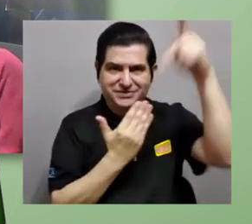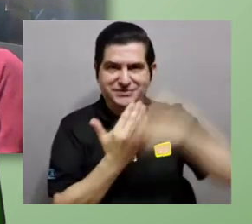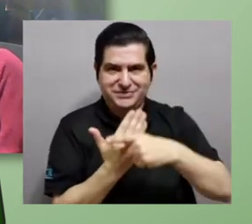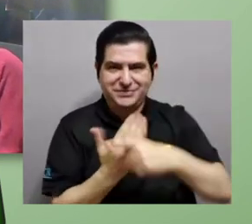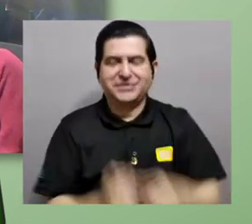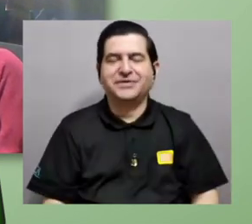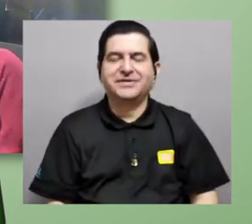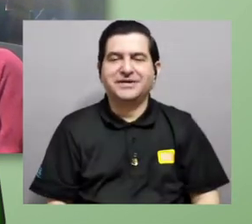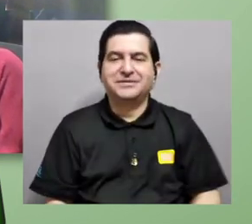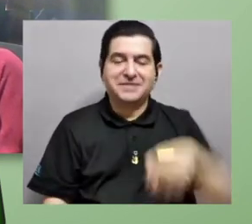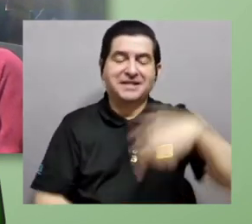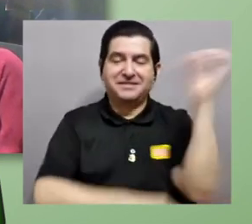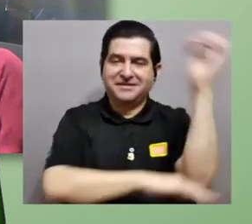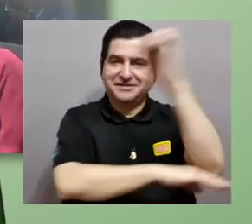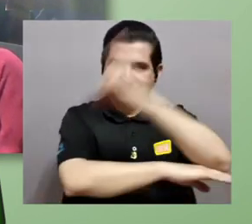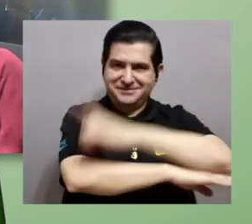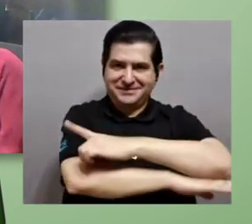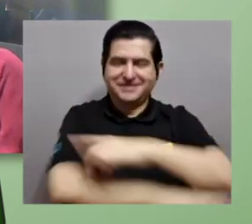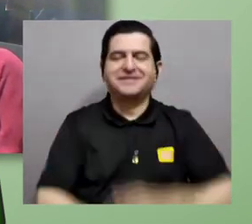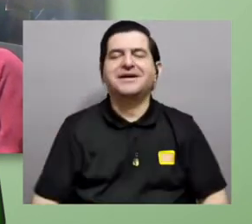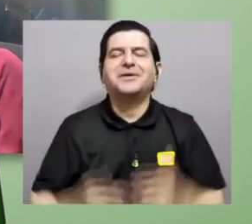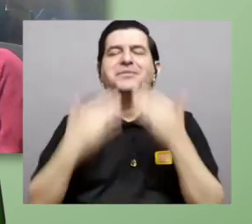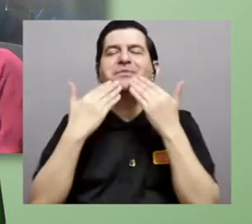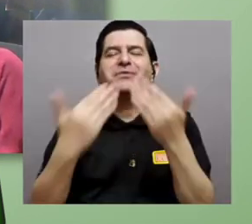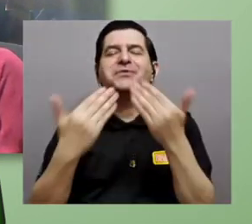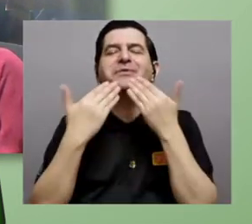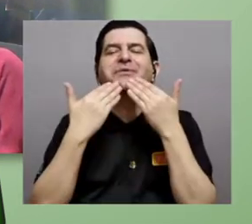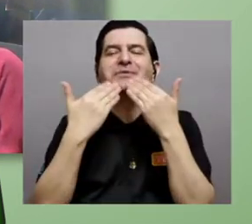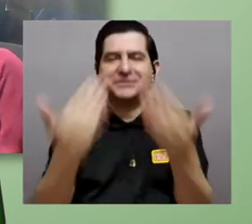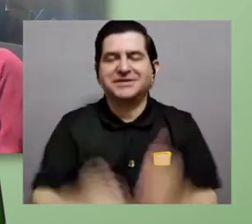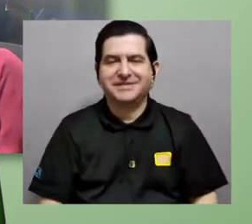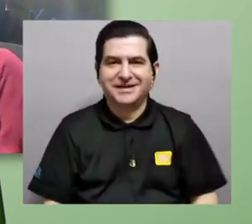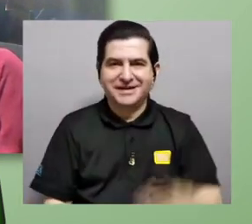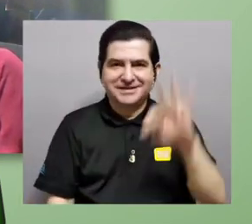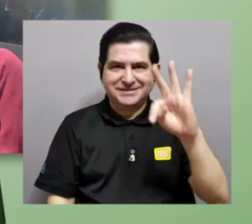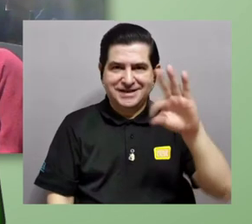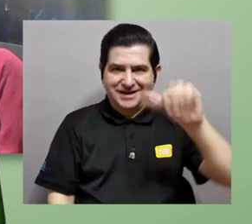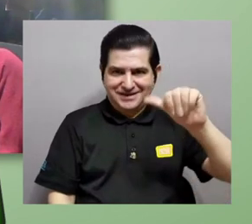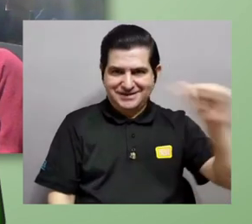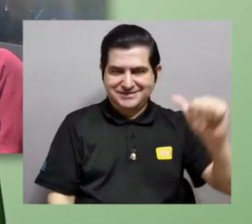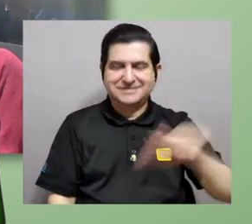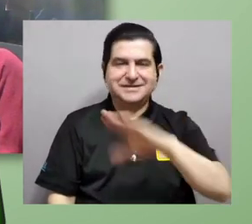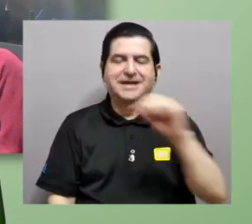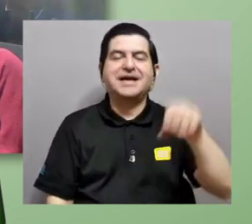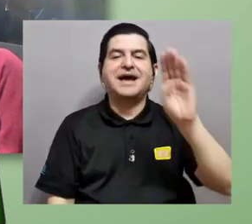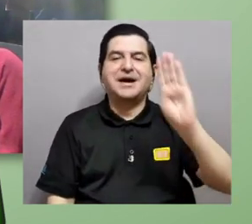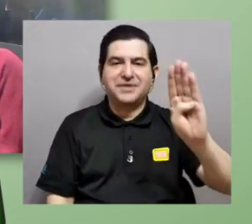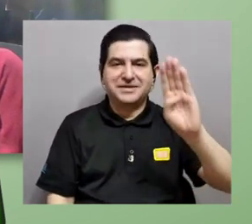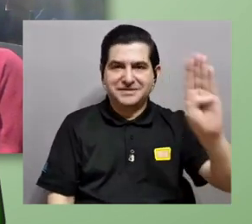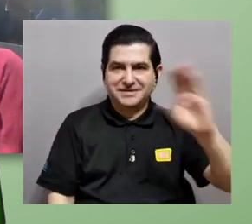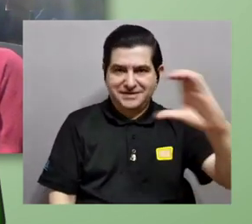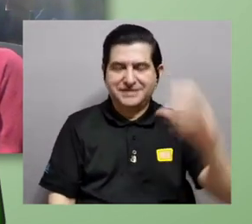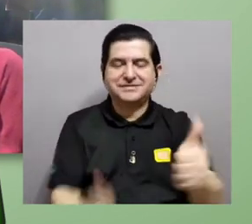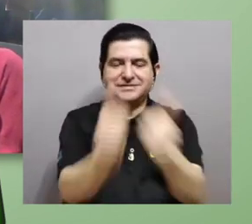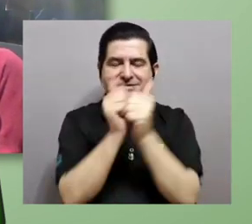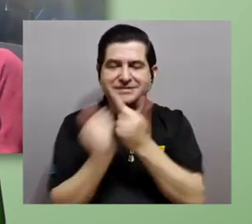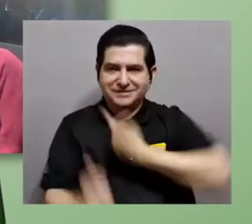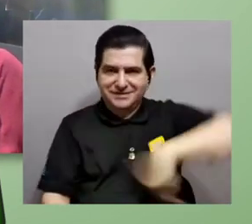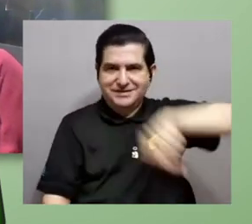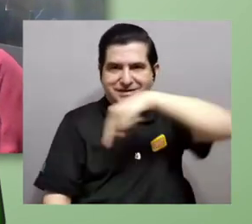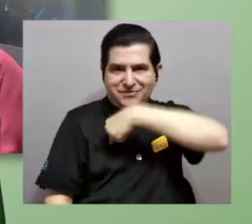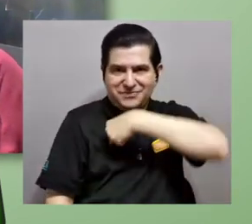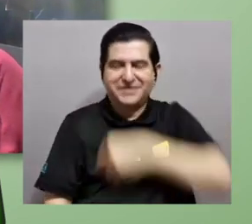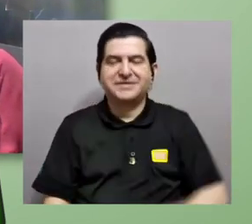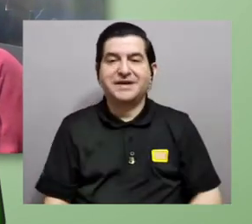sesión de que hemos tenido el día de hoy agradecerle nuevamente doña Teresita a usted y a Beatriz también